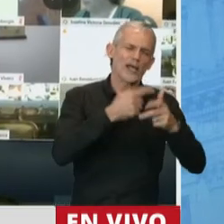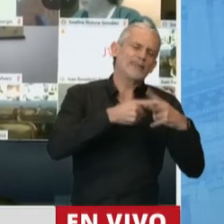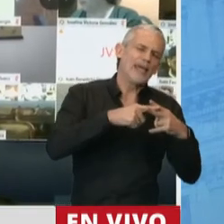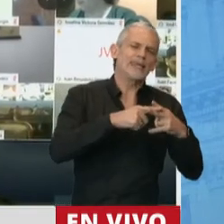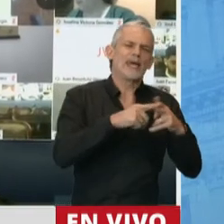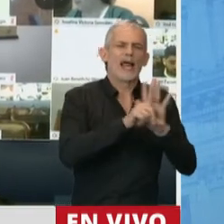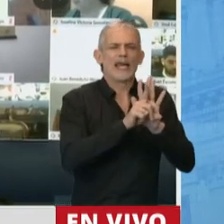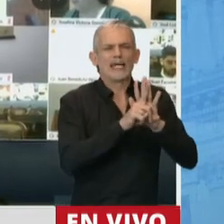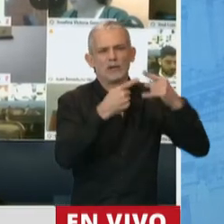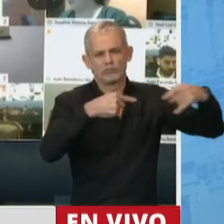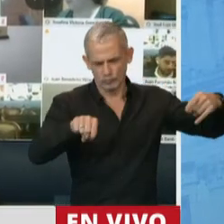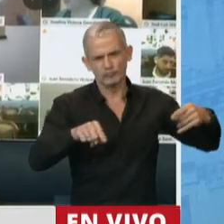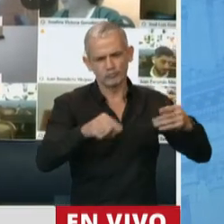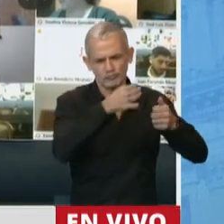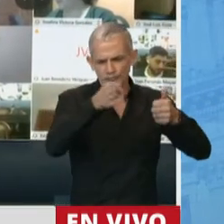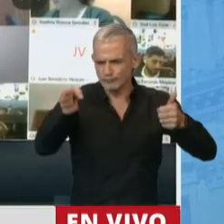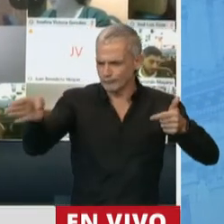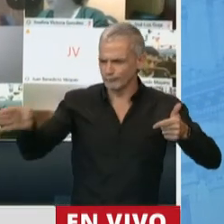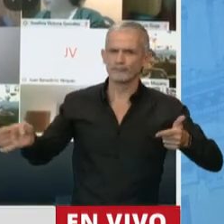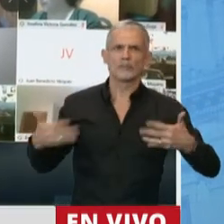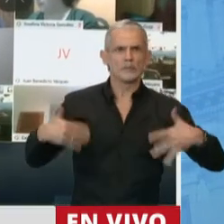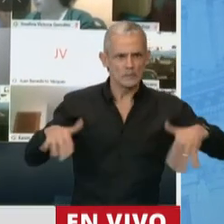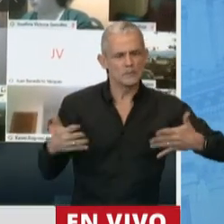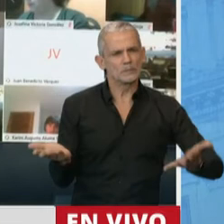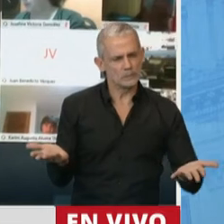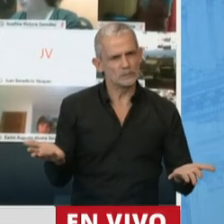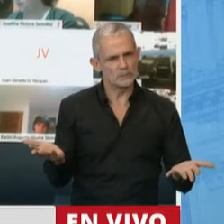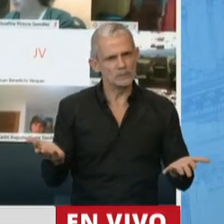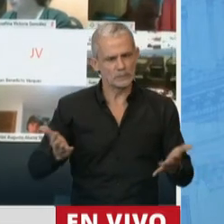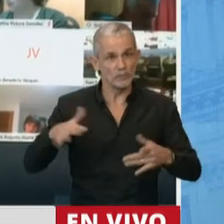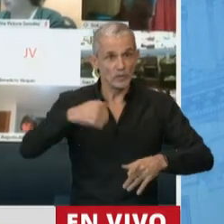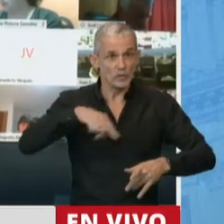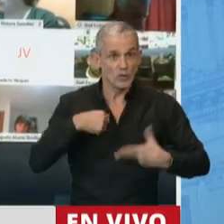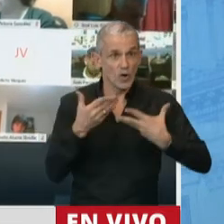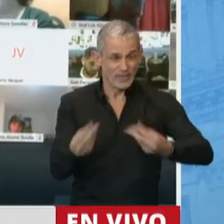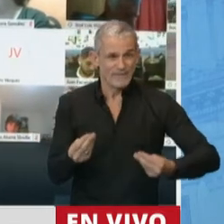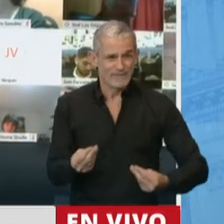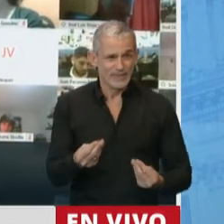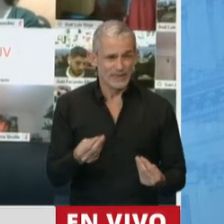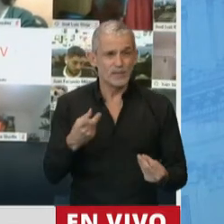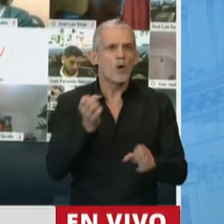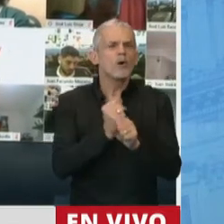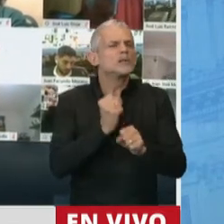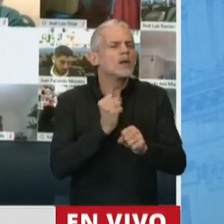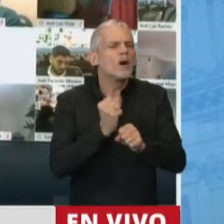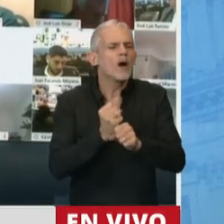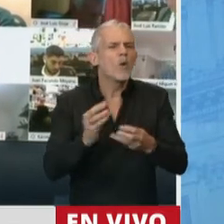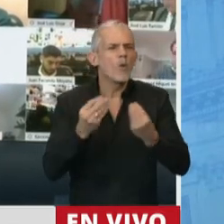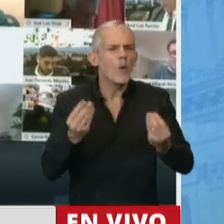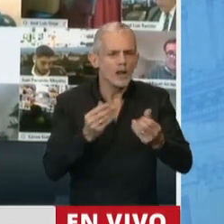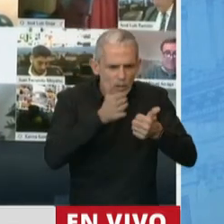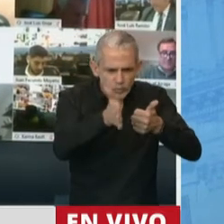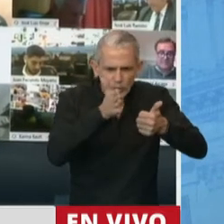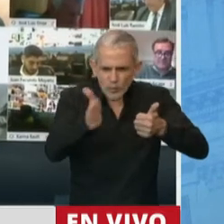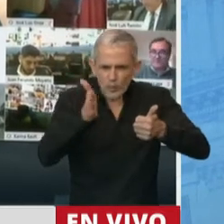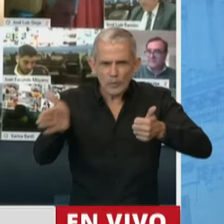legislativa y que lo hemos defendido y trabajado en base a los ejes que